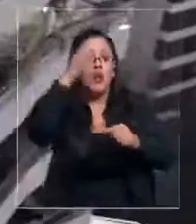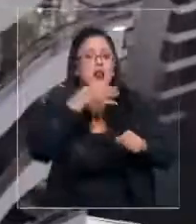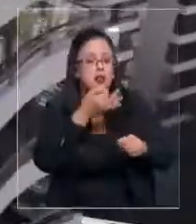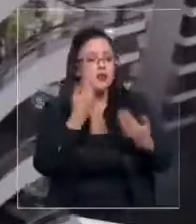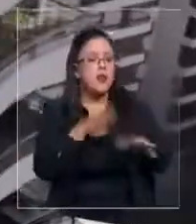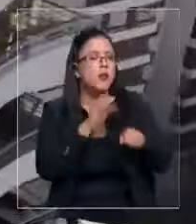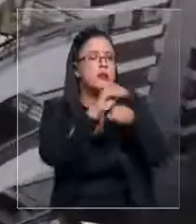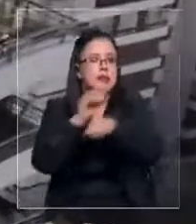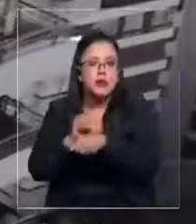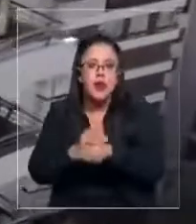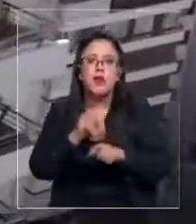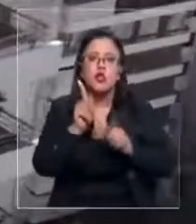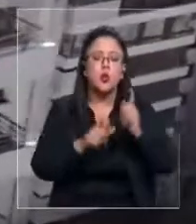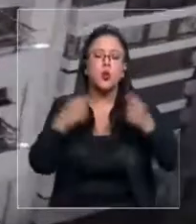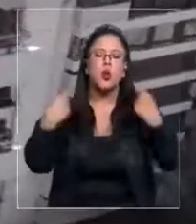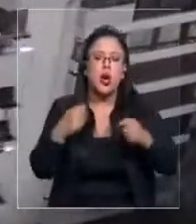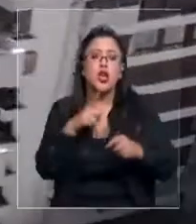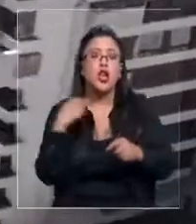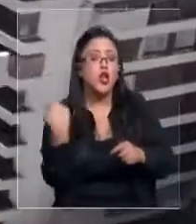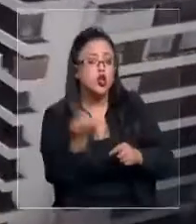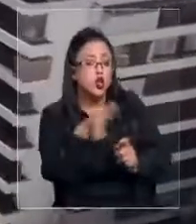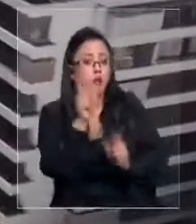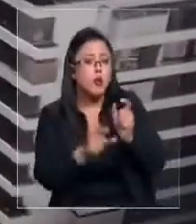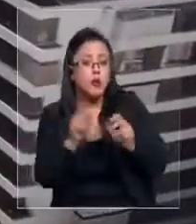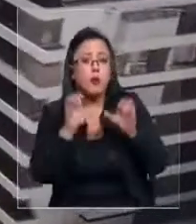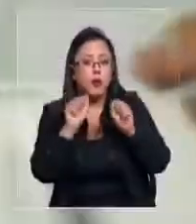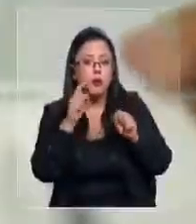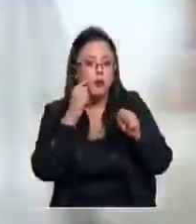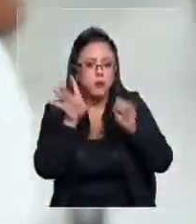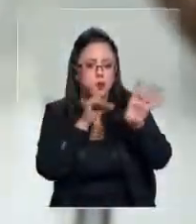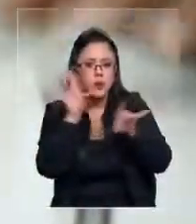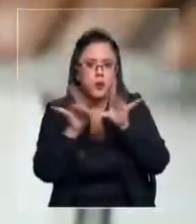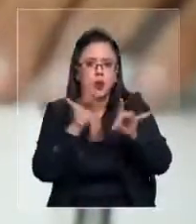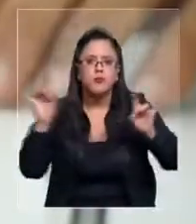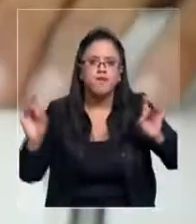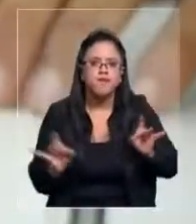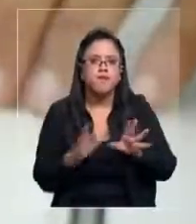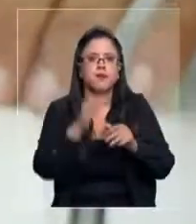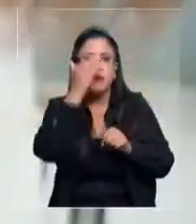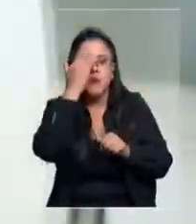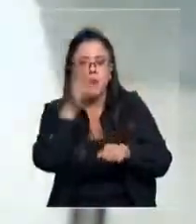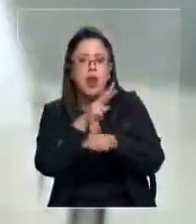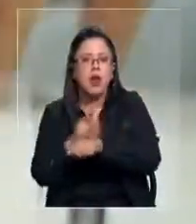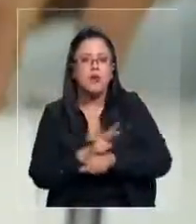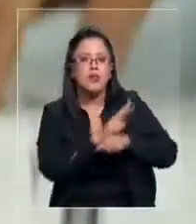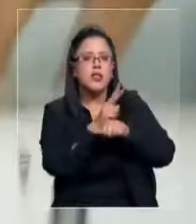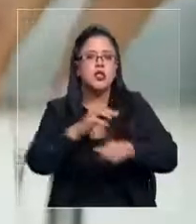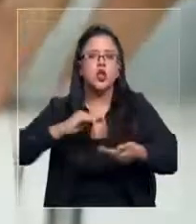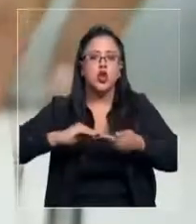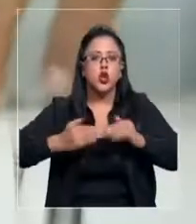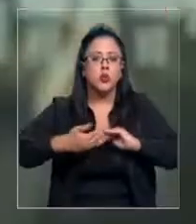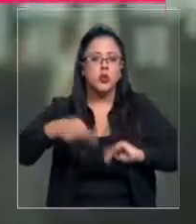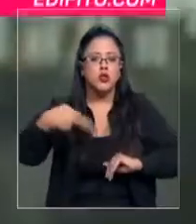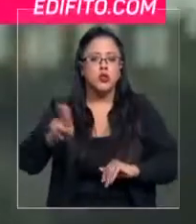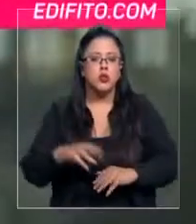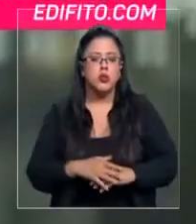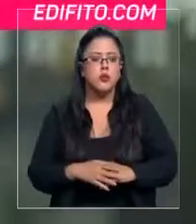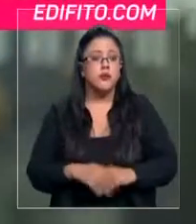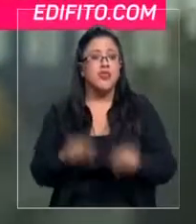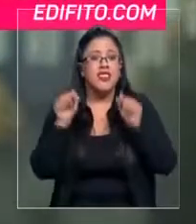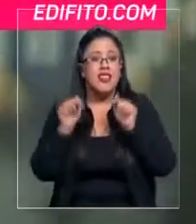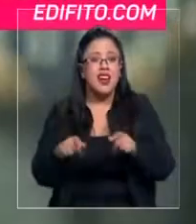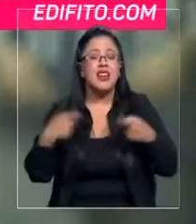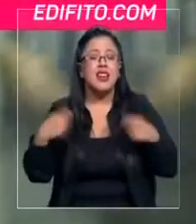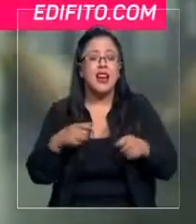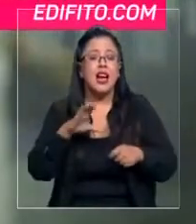los gastos comunes que uno como residente puede detectar respecto a una mala administración en su comunidad. El gasto común en